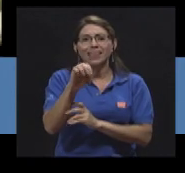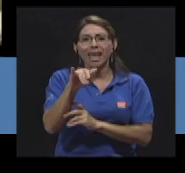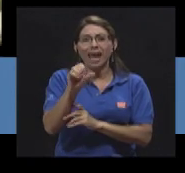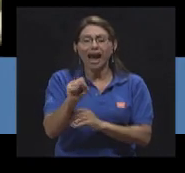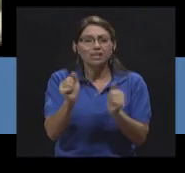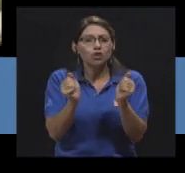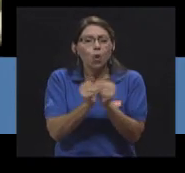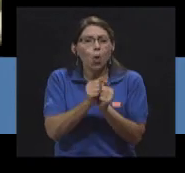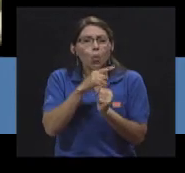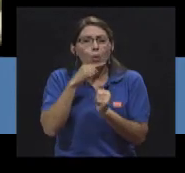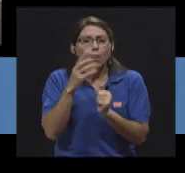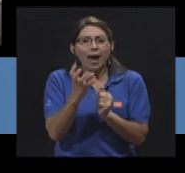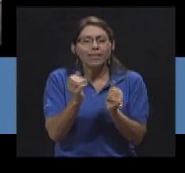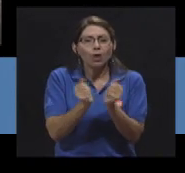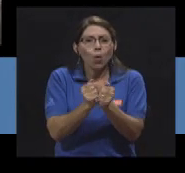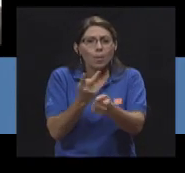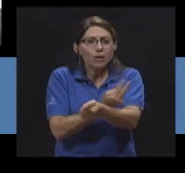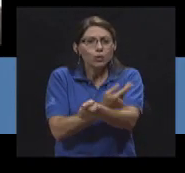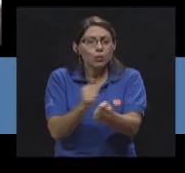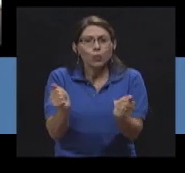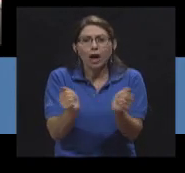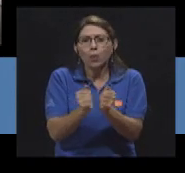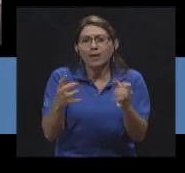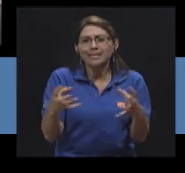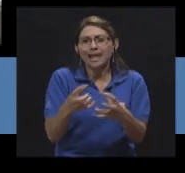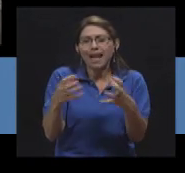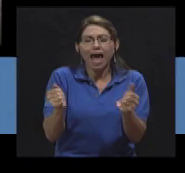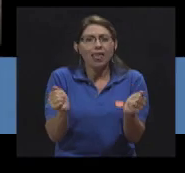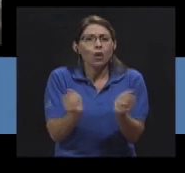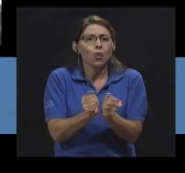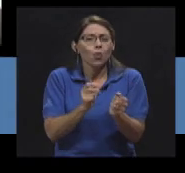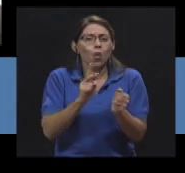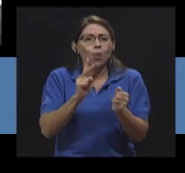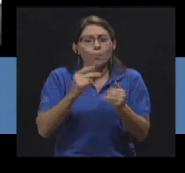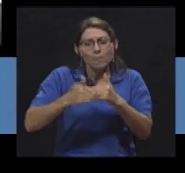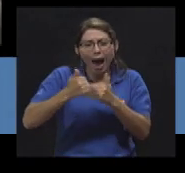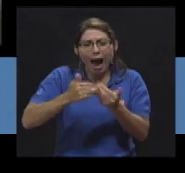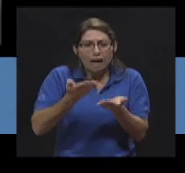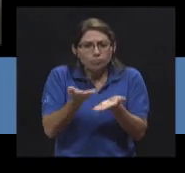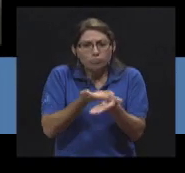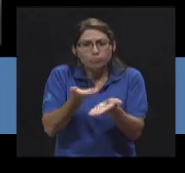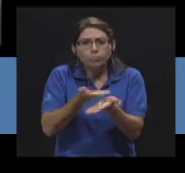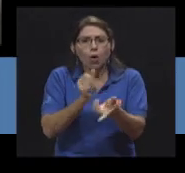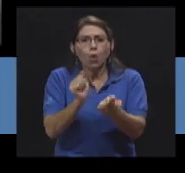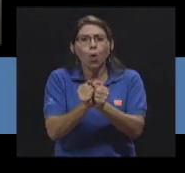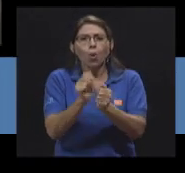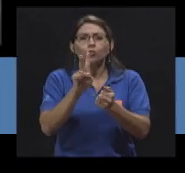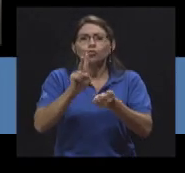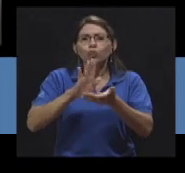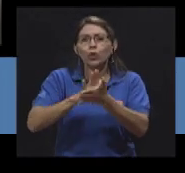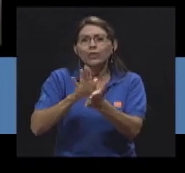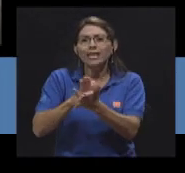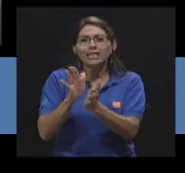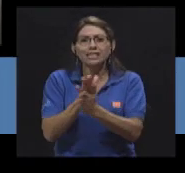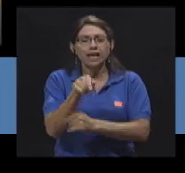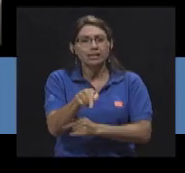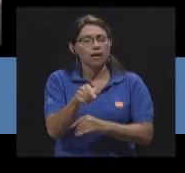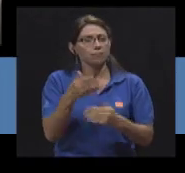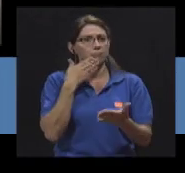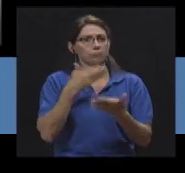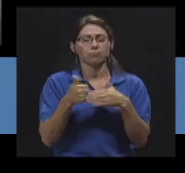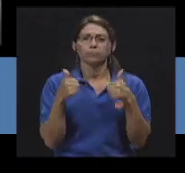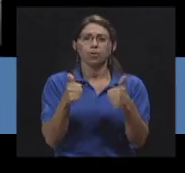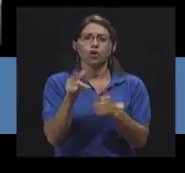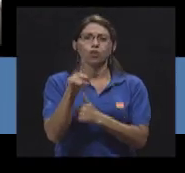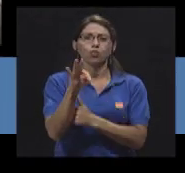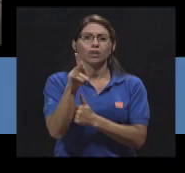con verduras y una buena ensalada. Puedo acompañar a esos dos rebanadas de pan o dos tortillas. Y ahí tengo yo una buena fuente de